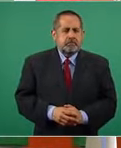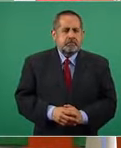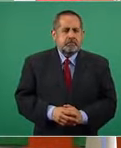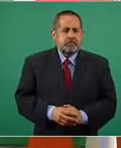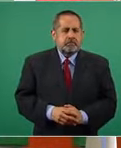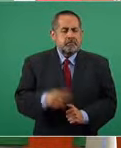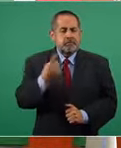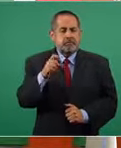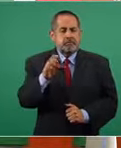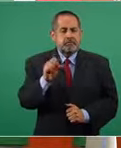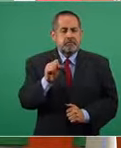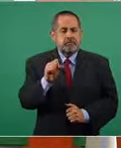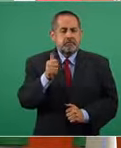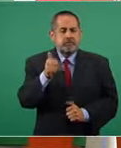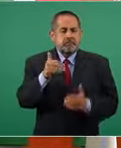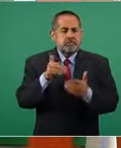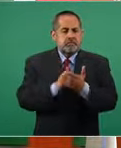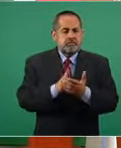166 mil